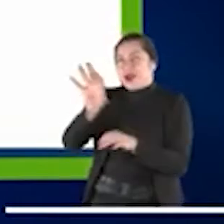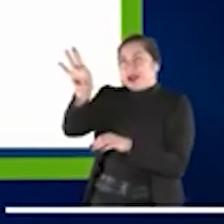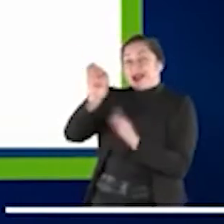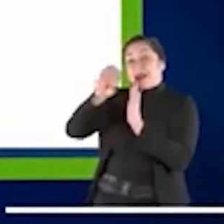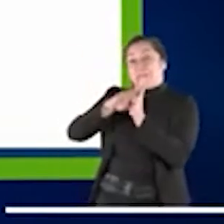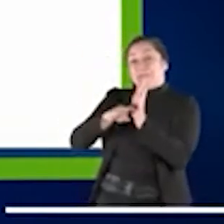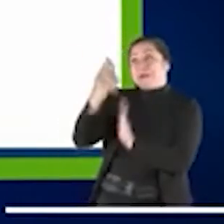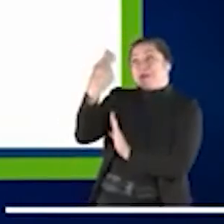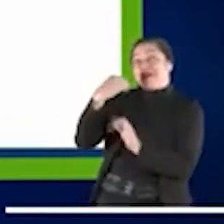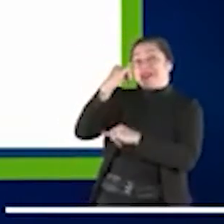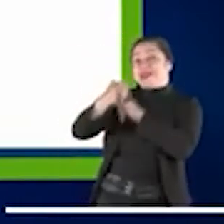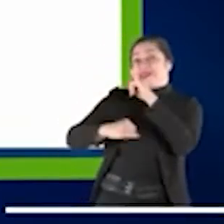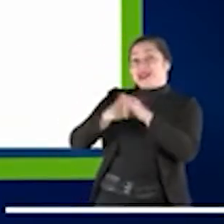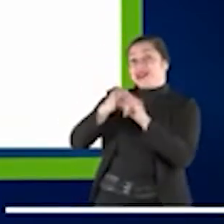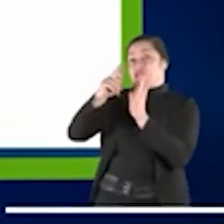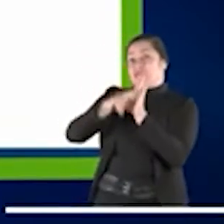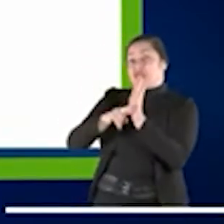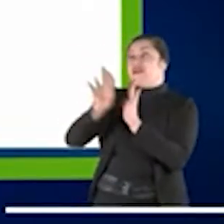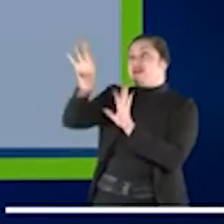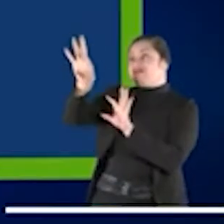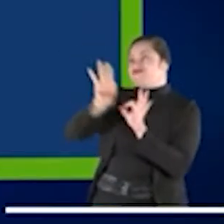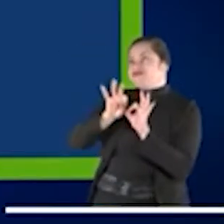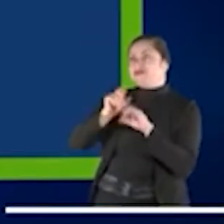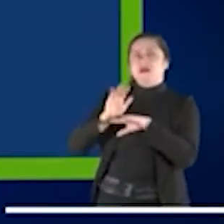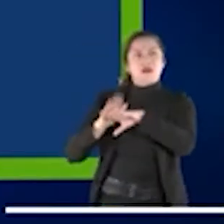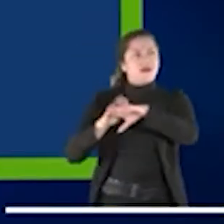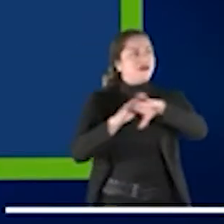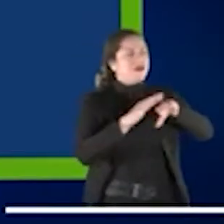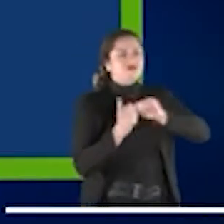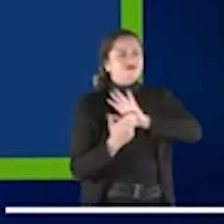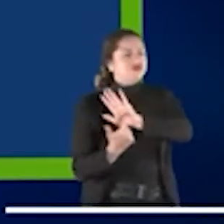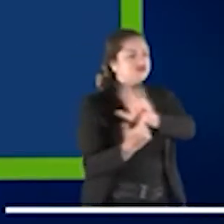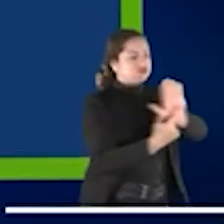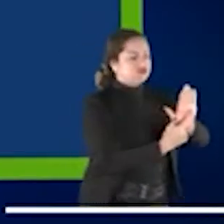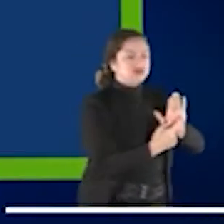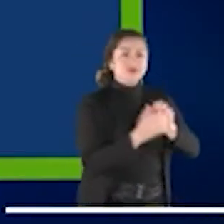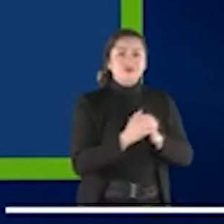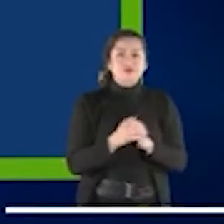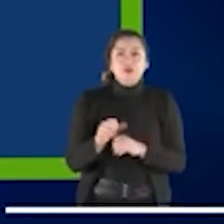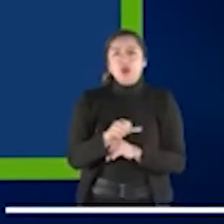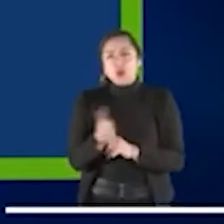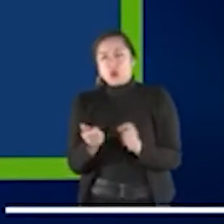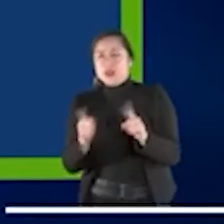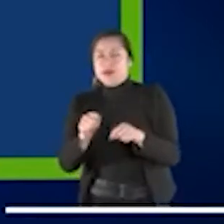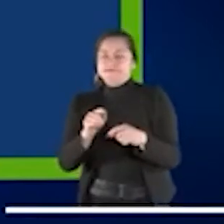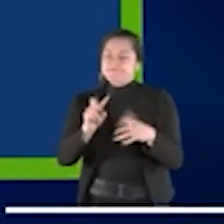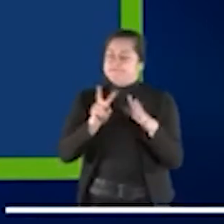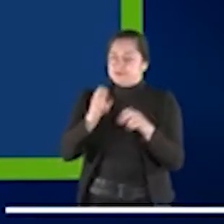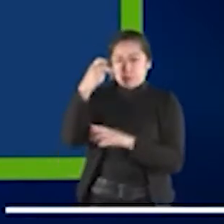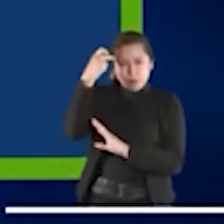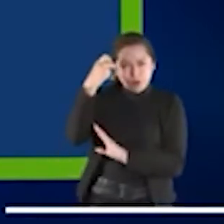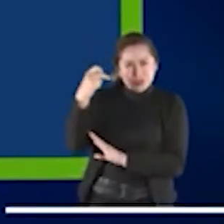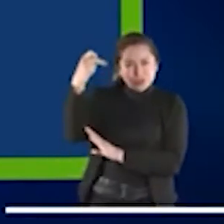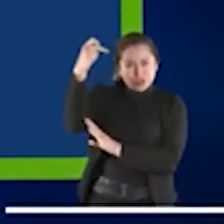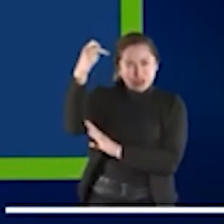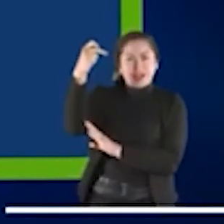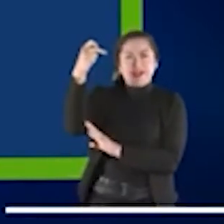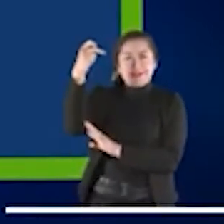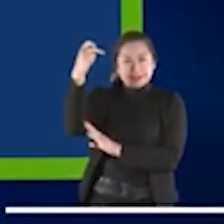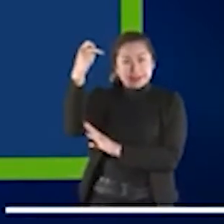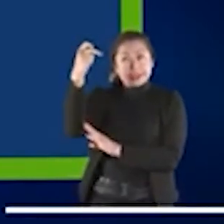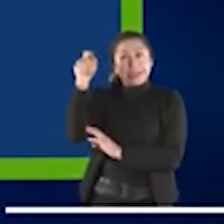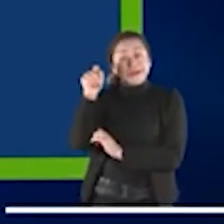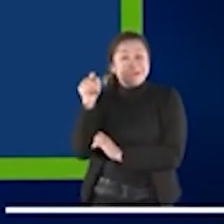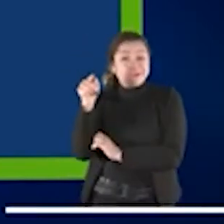reservativas. Y es un poco la transición que quería hacer con el rol de los profesionales, porque decir que vamos